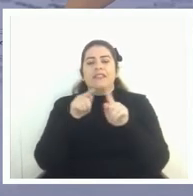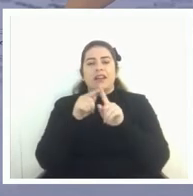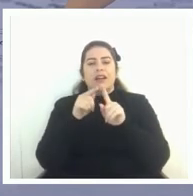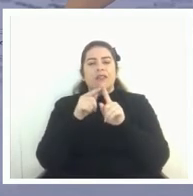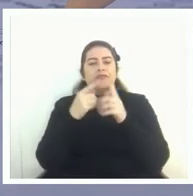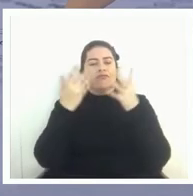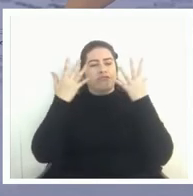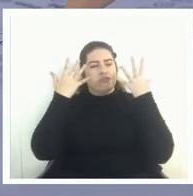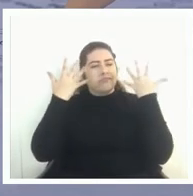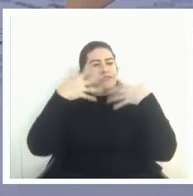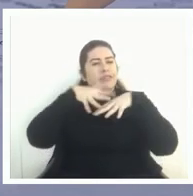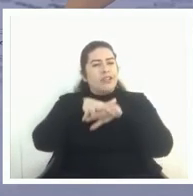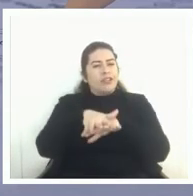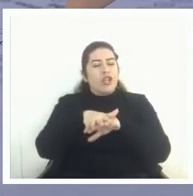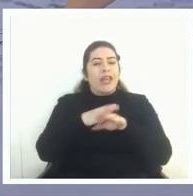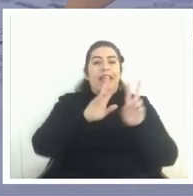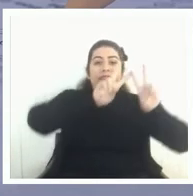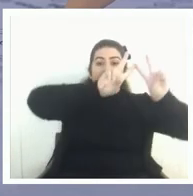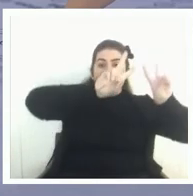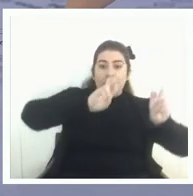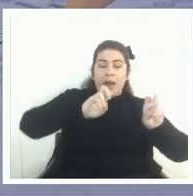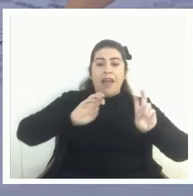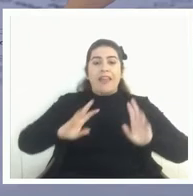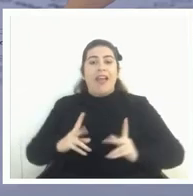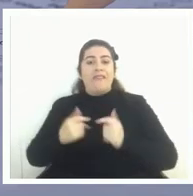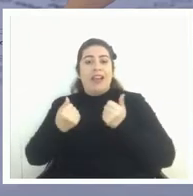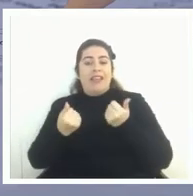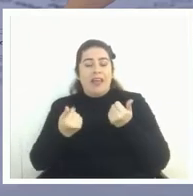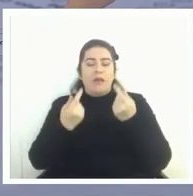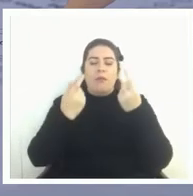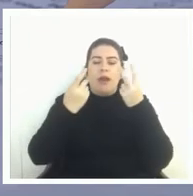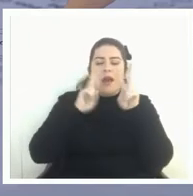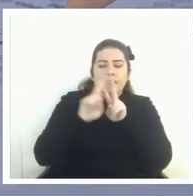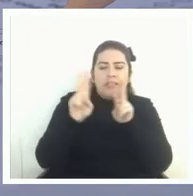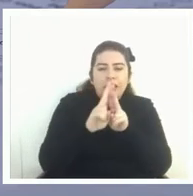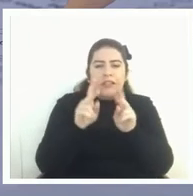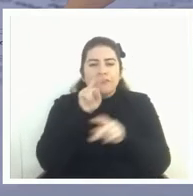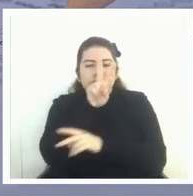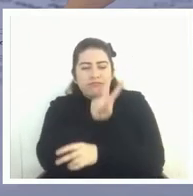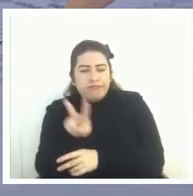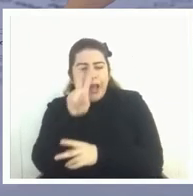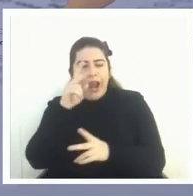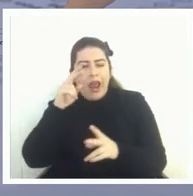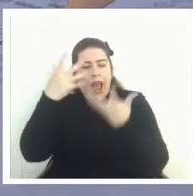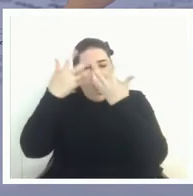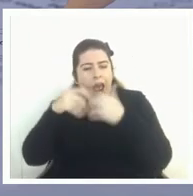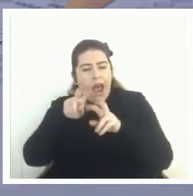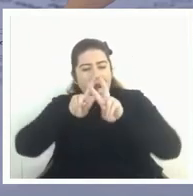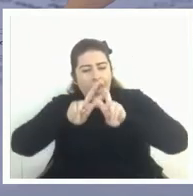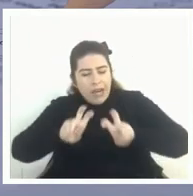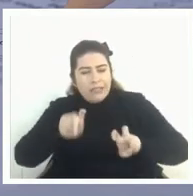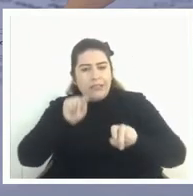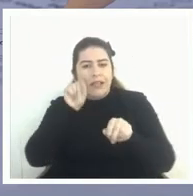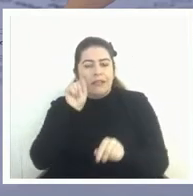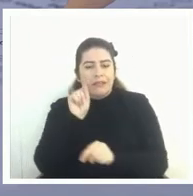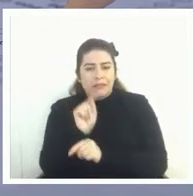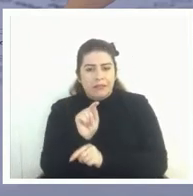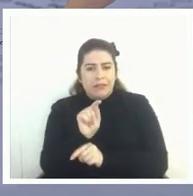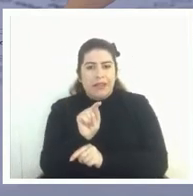contenidos y habilidades para aplicar para resolver problemas necesitamos estar seguros que esos